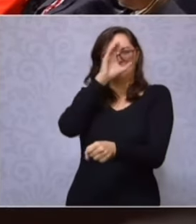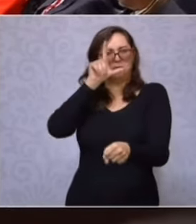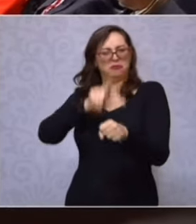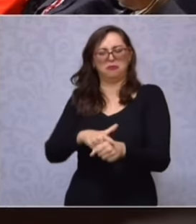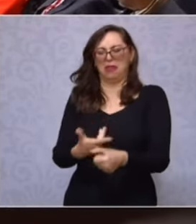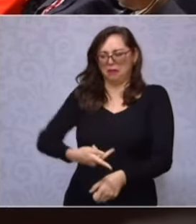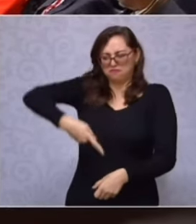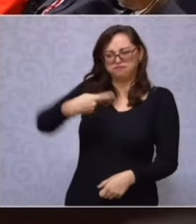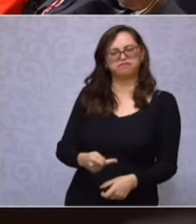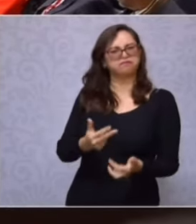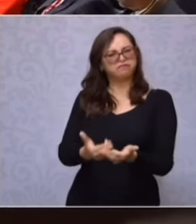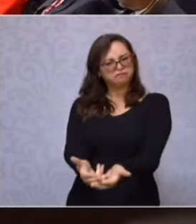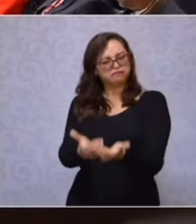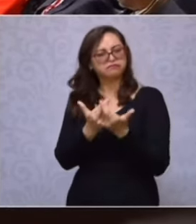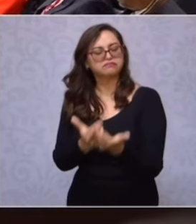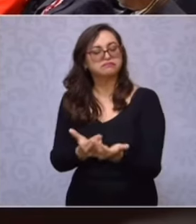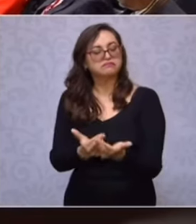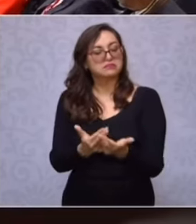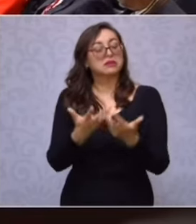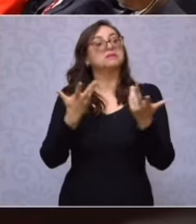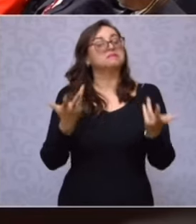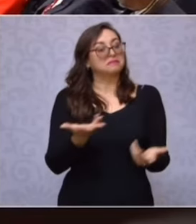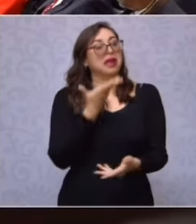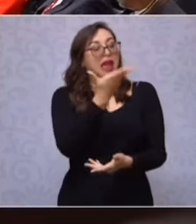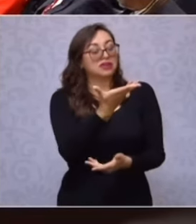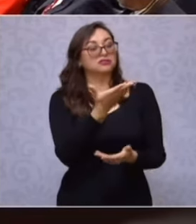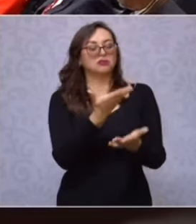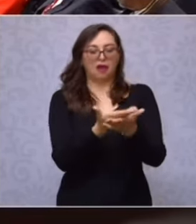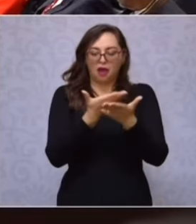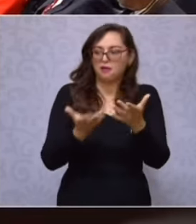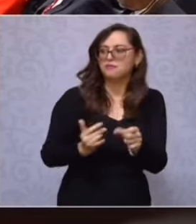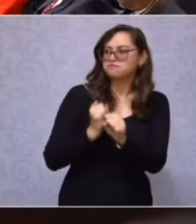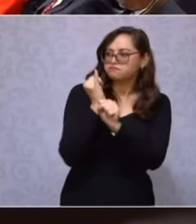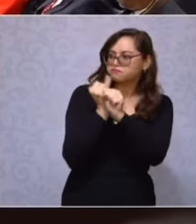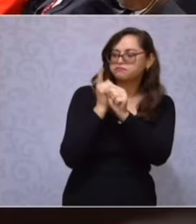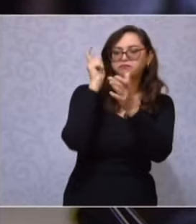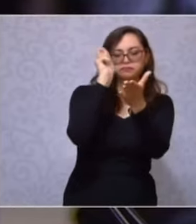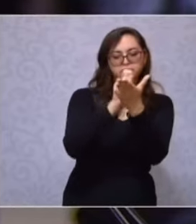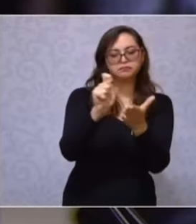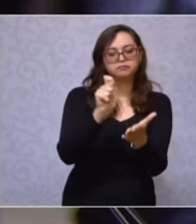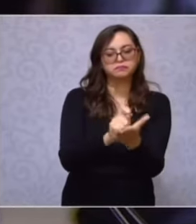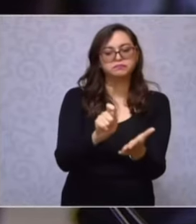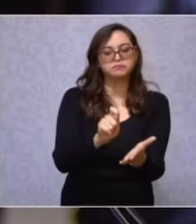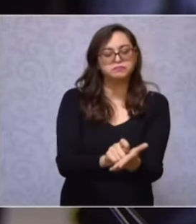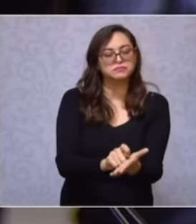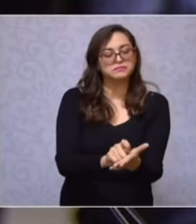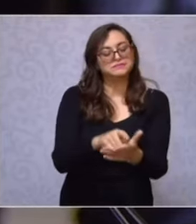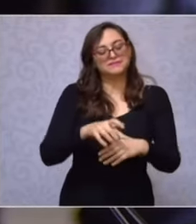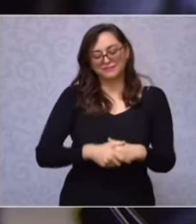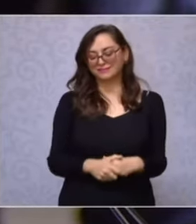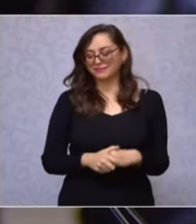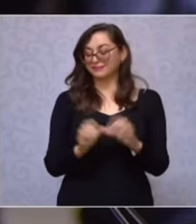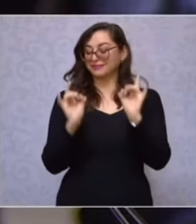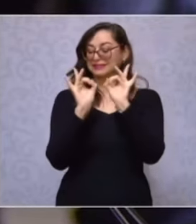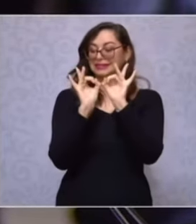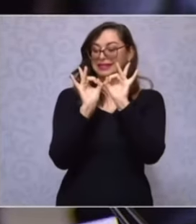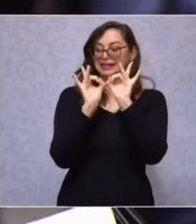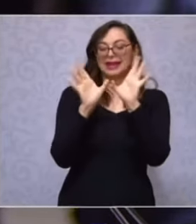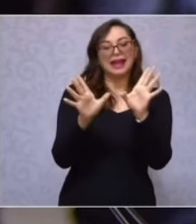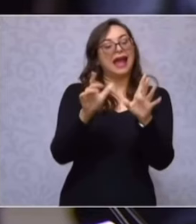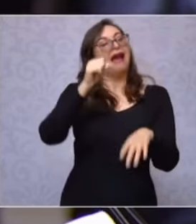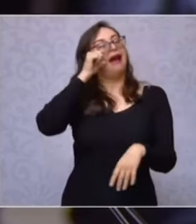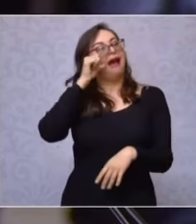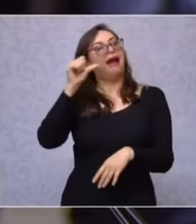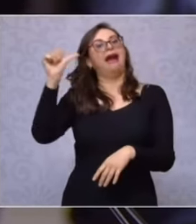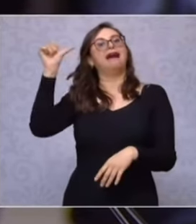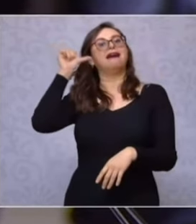sino una armonía de la historia. Que ayer se haya publicado en el Diario